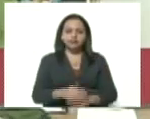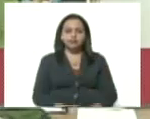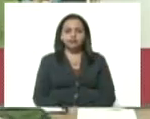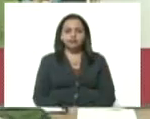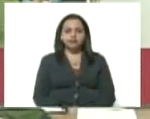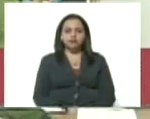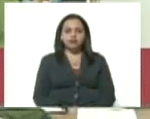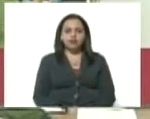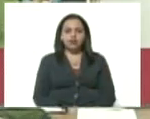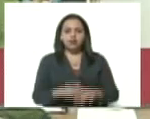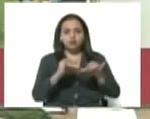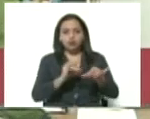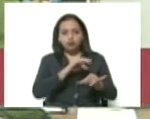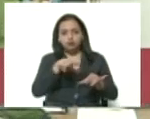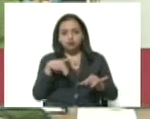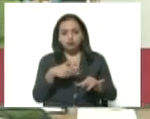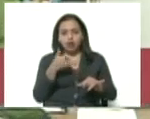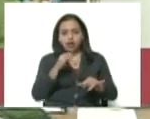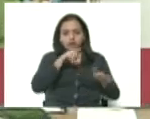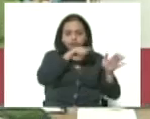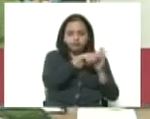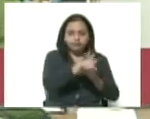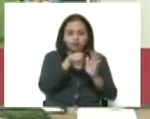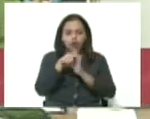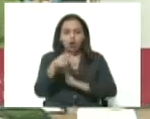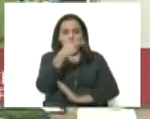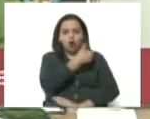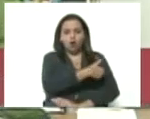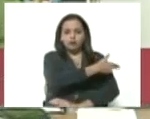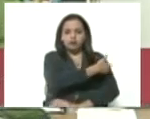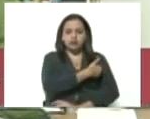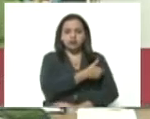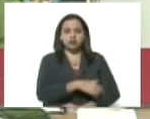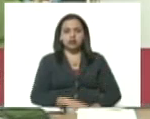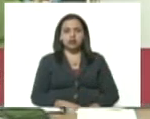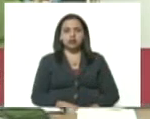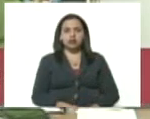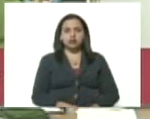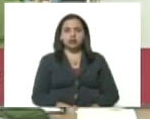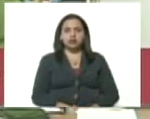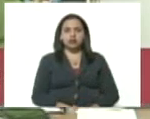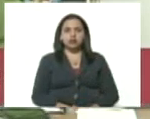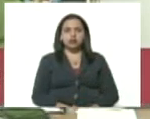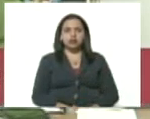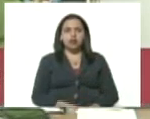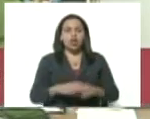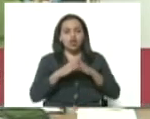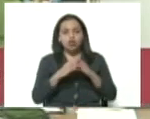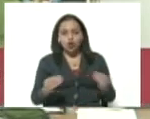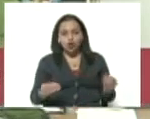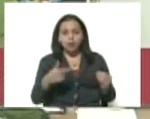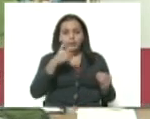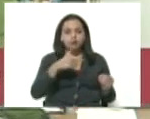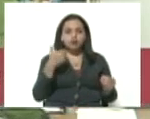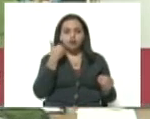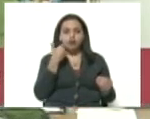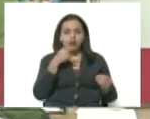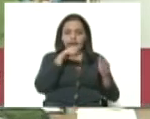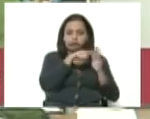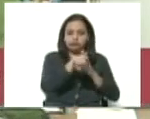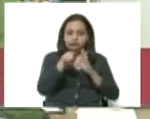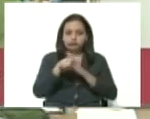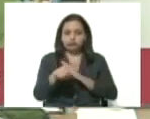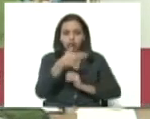Por eso nosotros hemos hospitalizado, valga tu comentario, todos los casos. Y